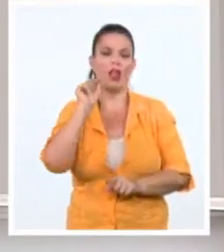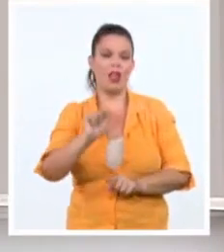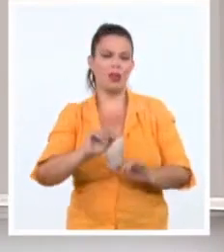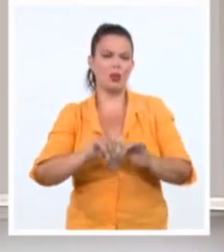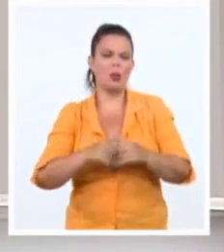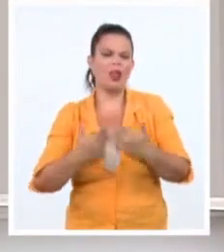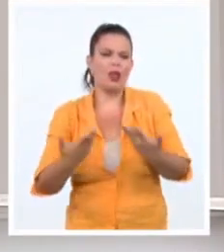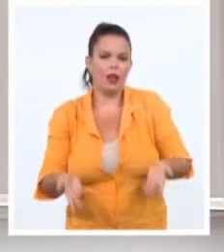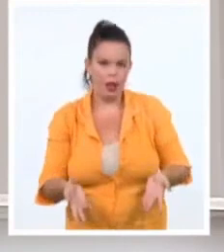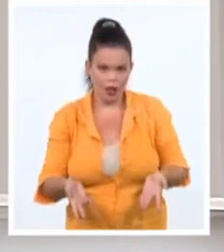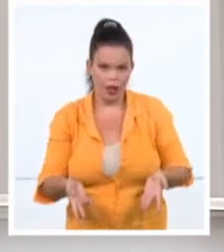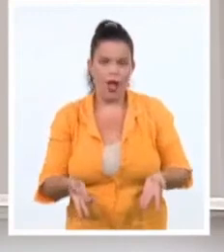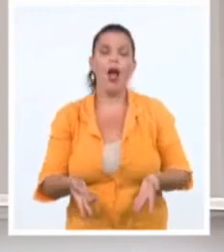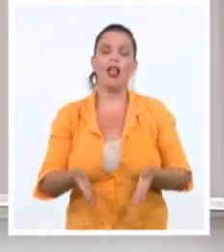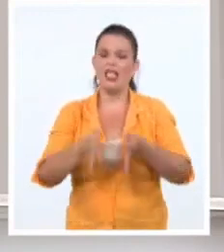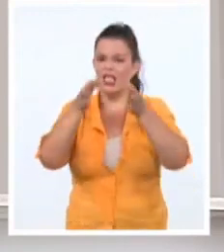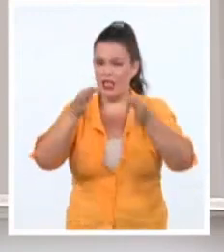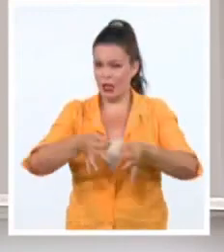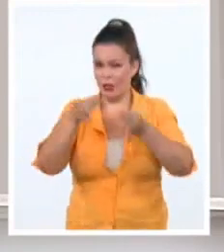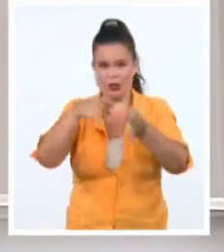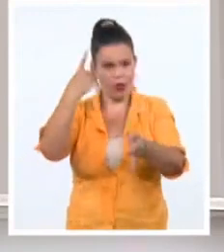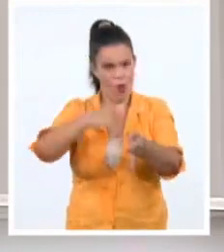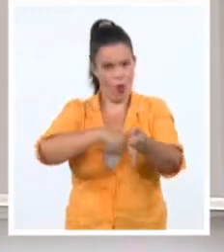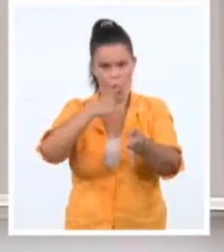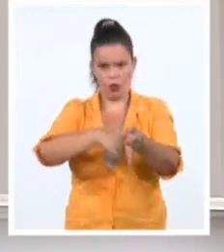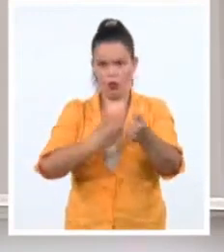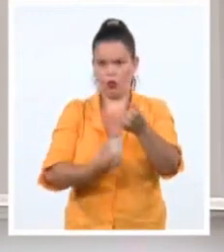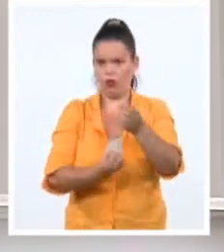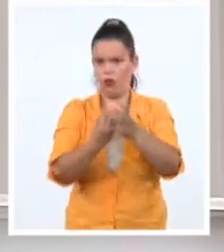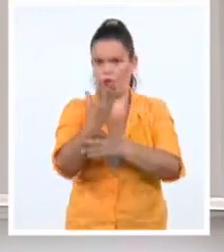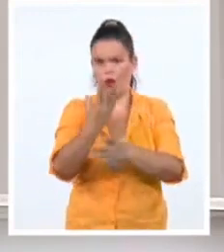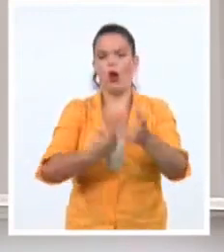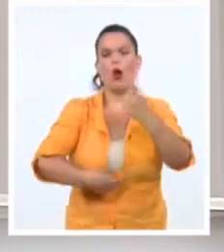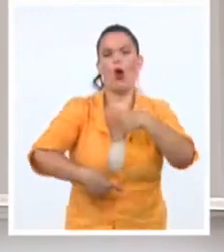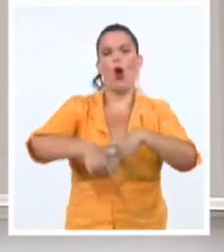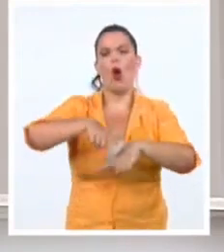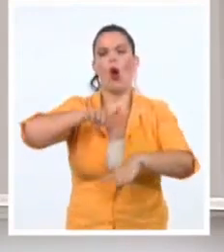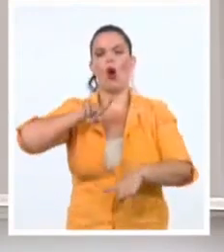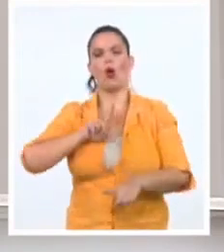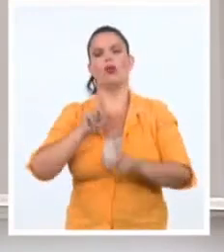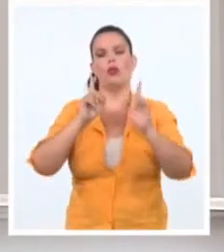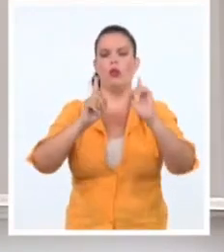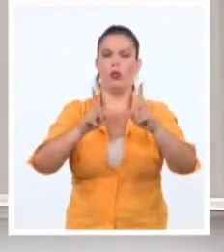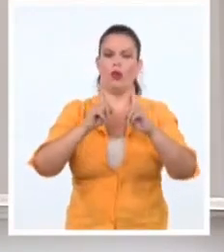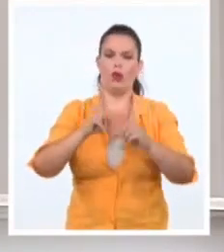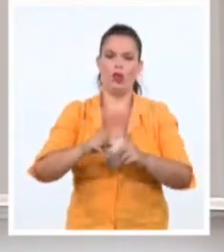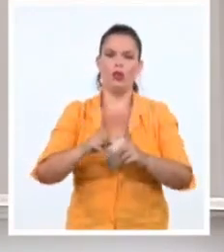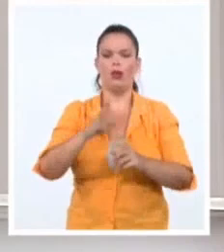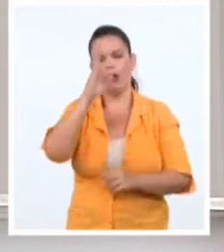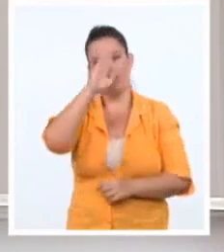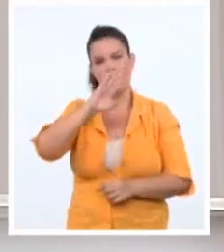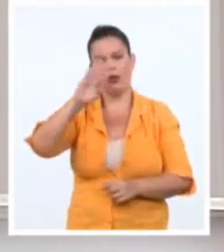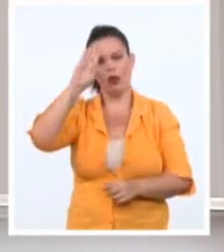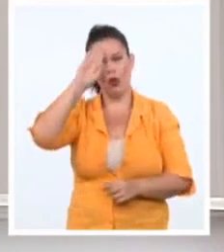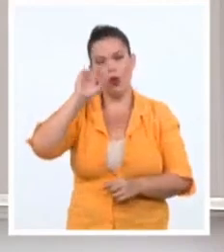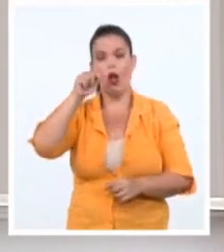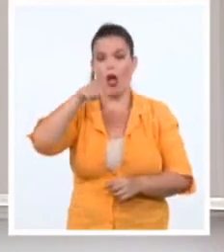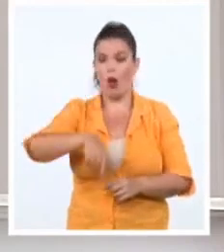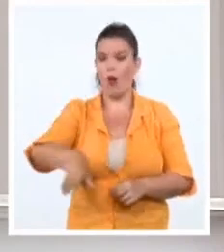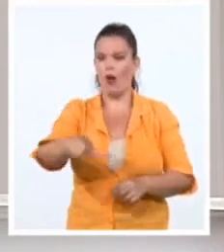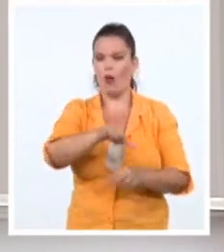promover la subversión contra Cuba, desde las ondas radiales y televisivas, y ahora también en el espacio público